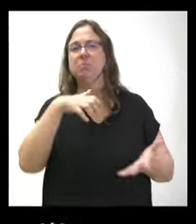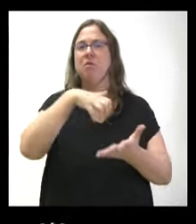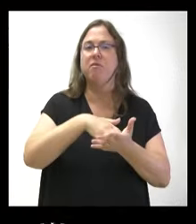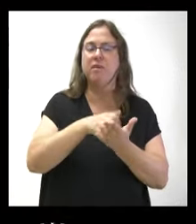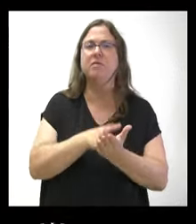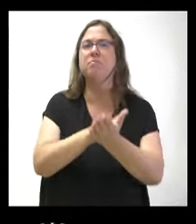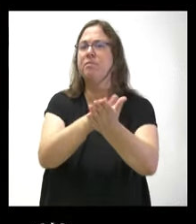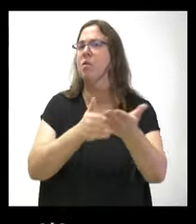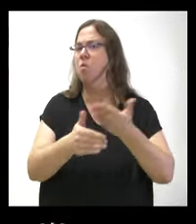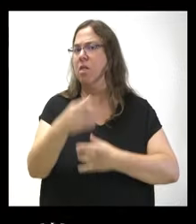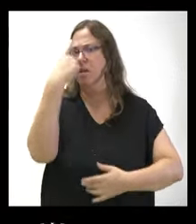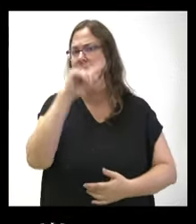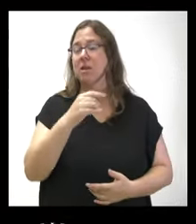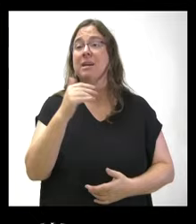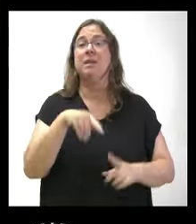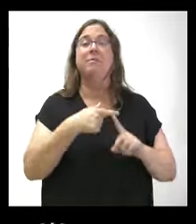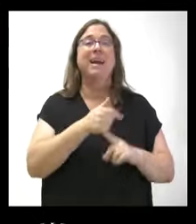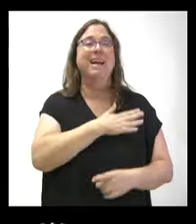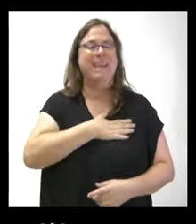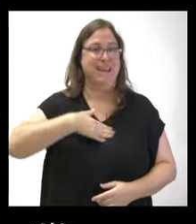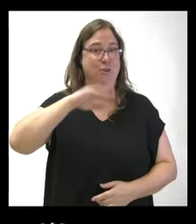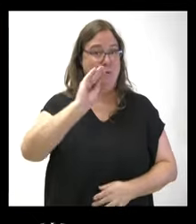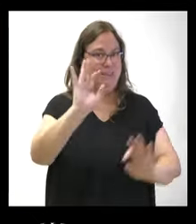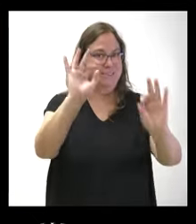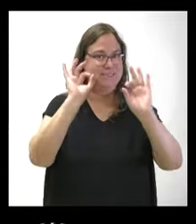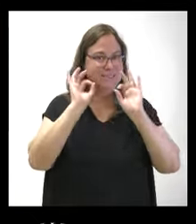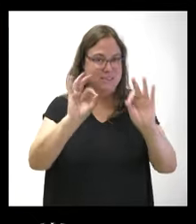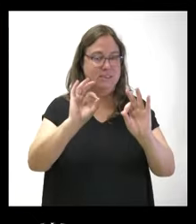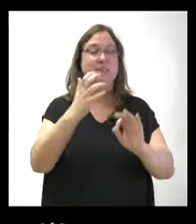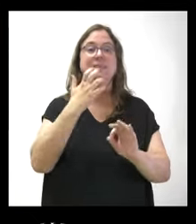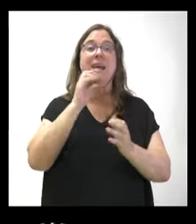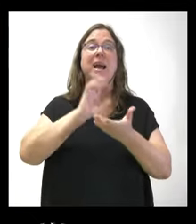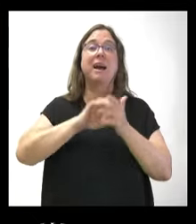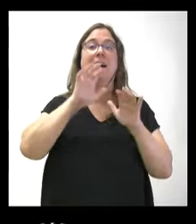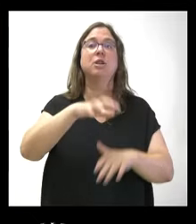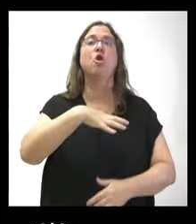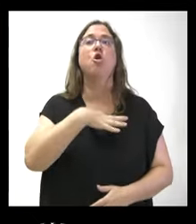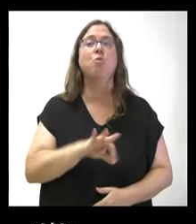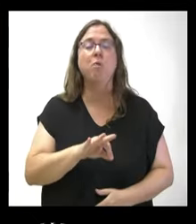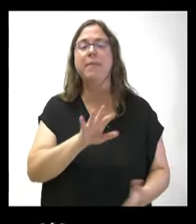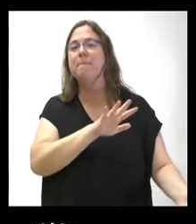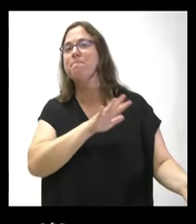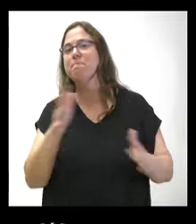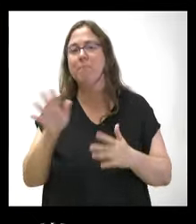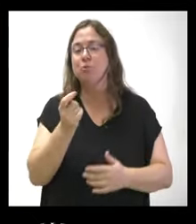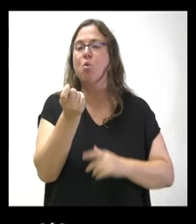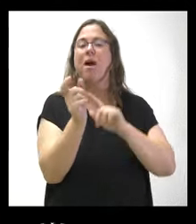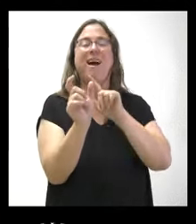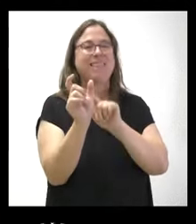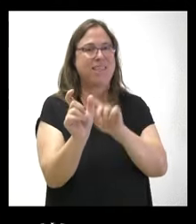presentación. Y, en concreto, le quería hacer también una pregunta muy concreta. Es si Castilla y León podría fijar más o menos una cantidad